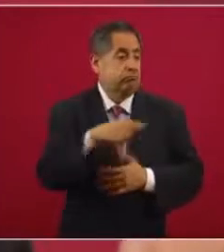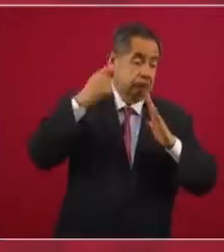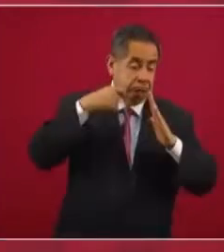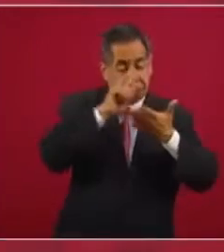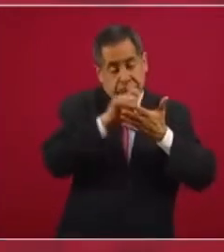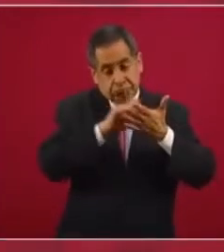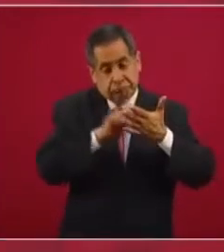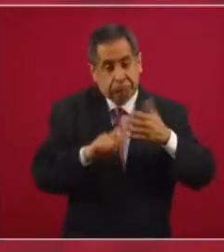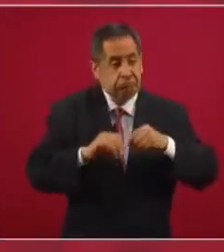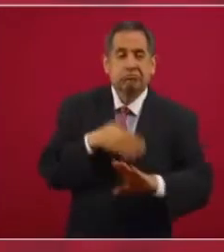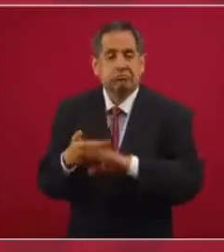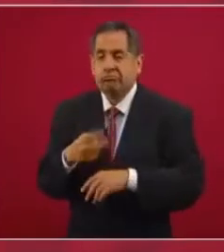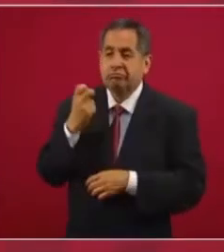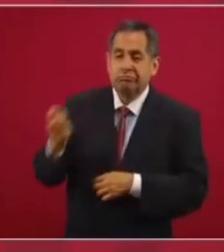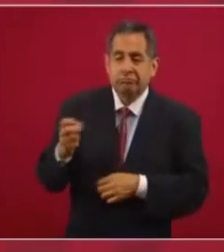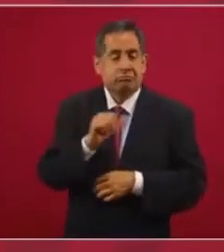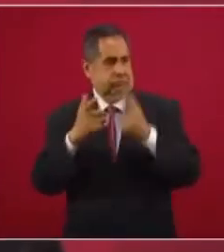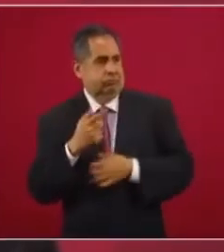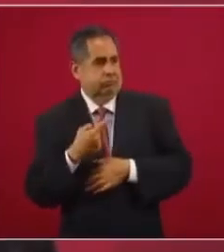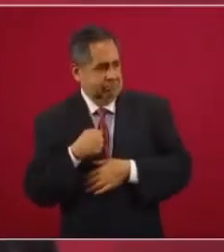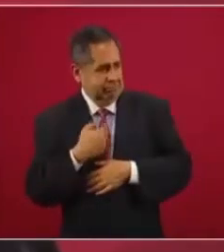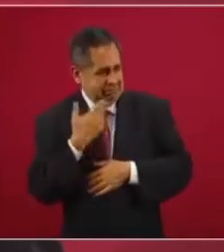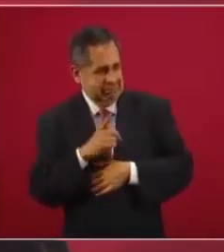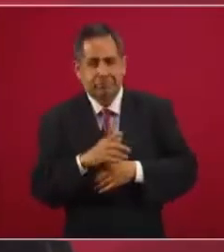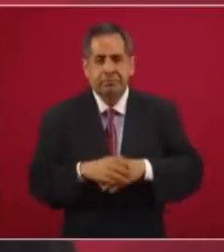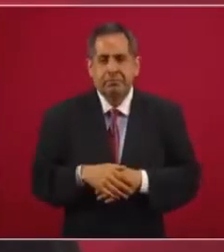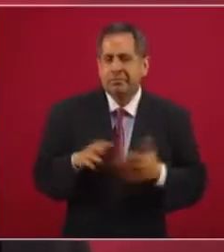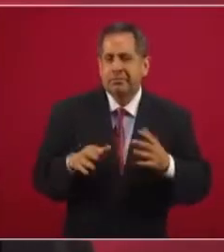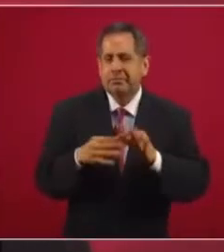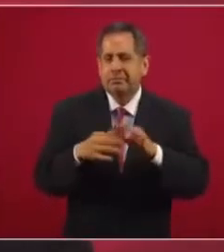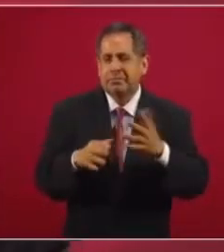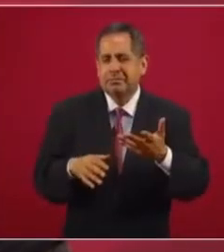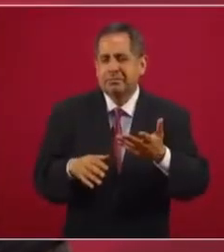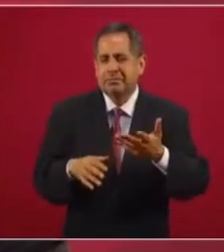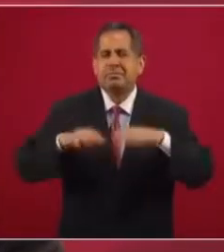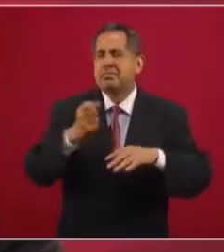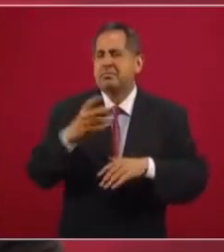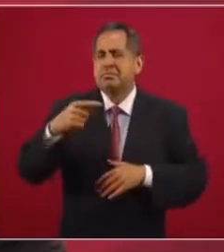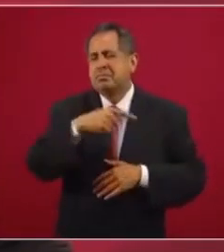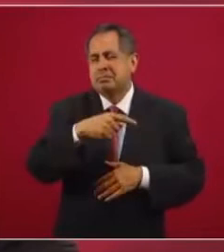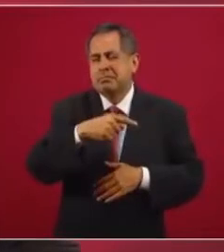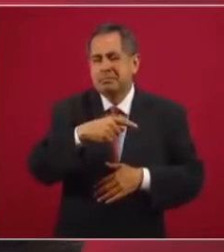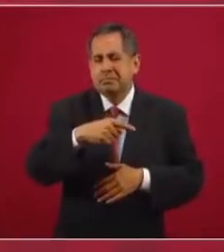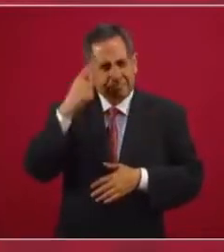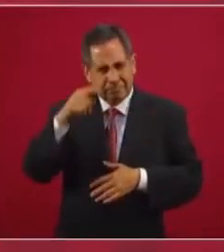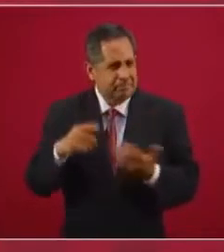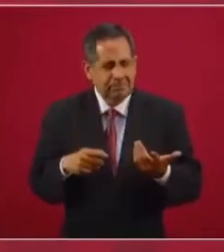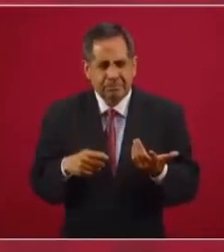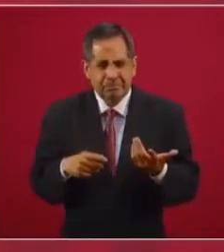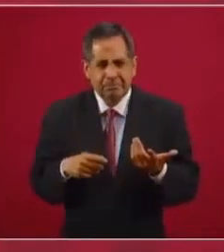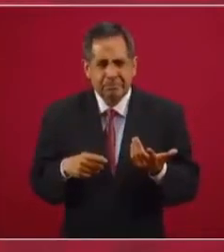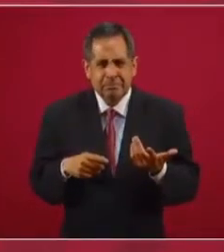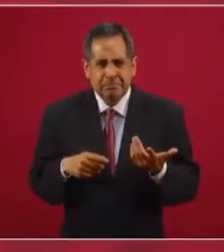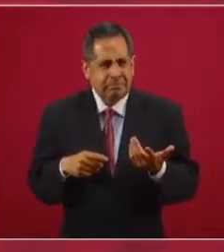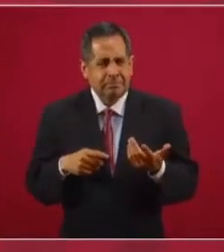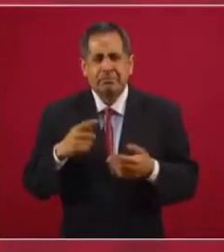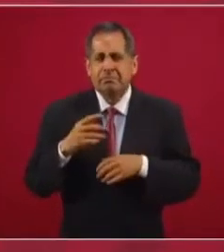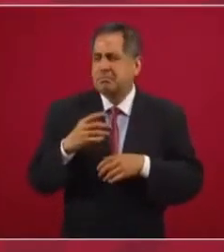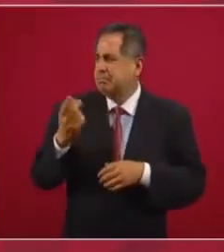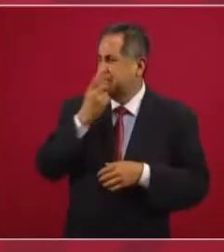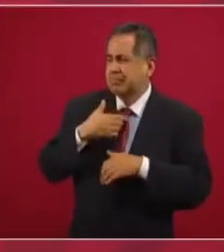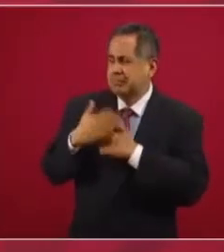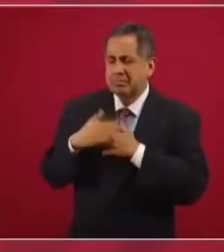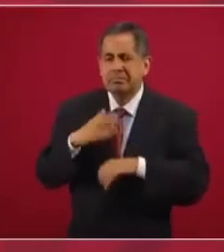documental en contra de los maestros, que a veces me dicen también por qué me meto a decirles estas cosas, que